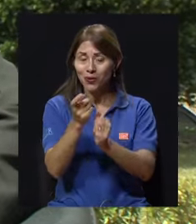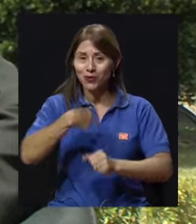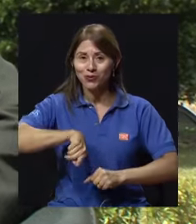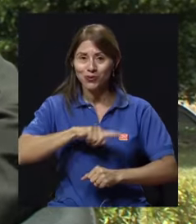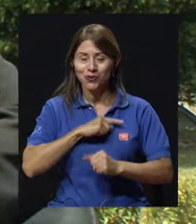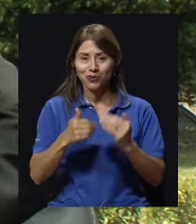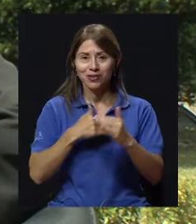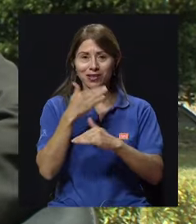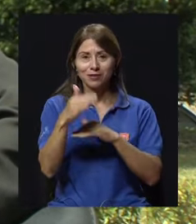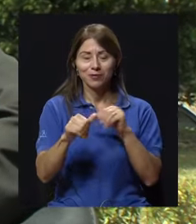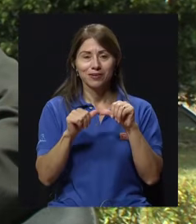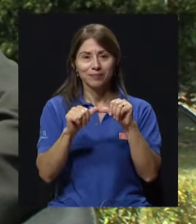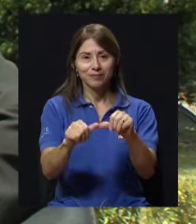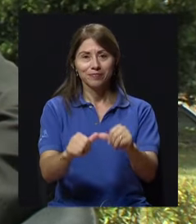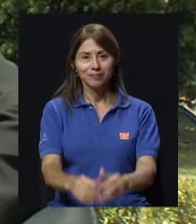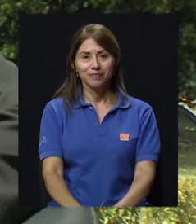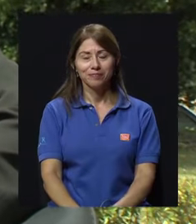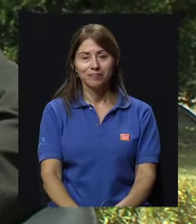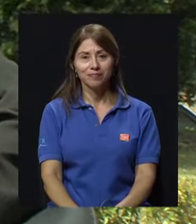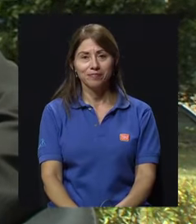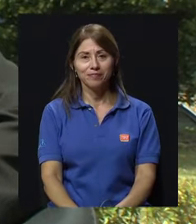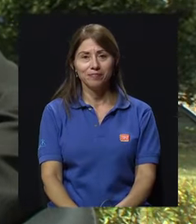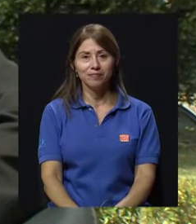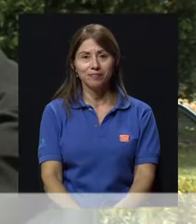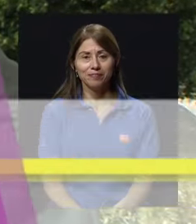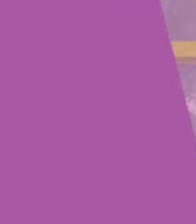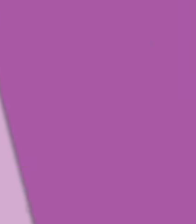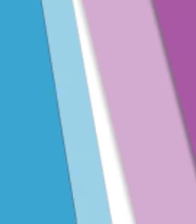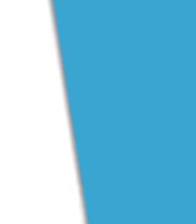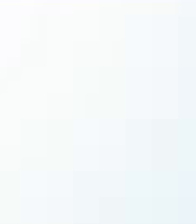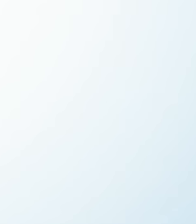Quédense con nosotros y regresamos en breve.